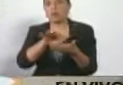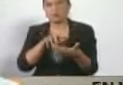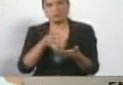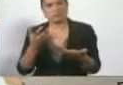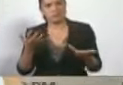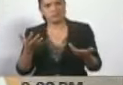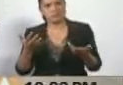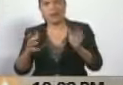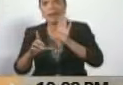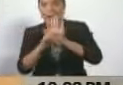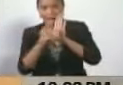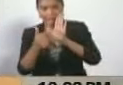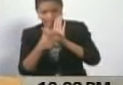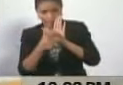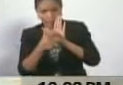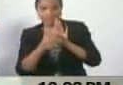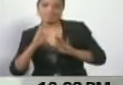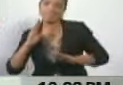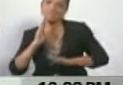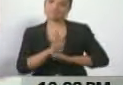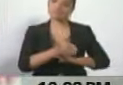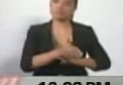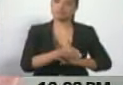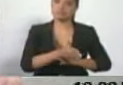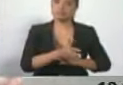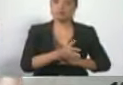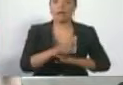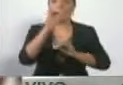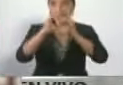penado por la ley. Nacional e internacional.